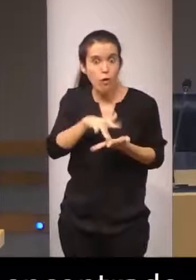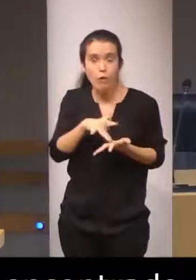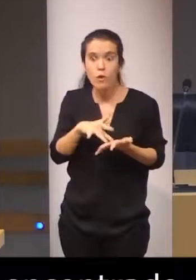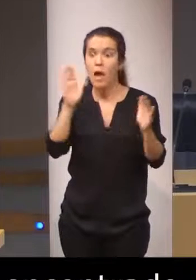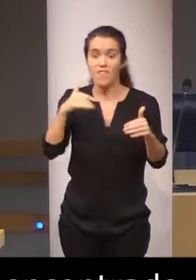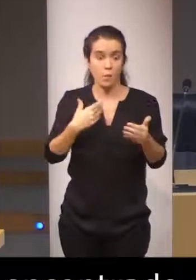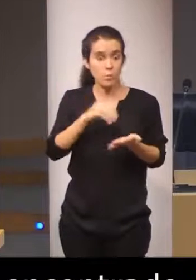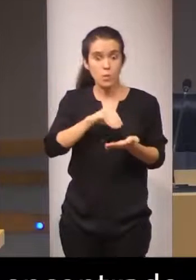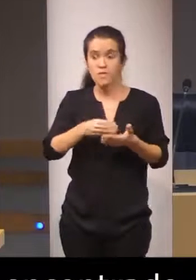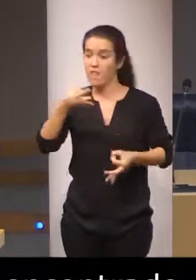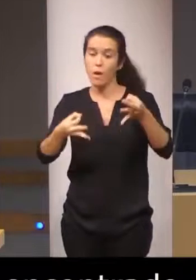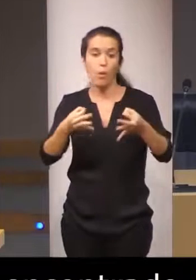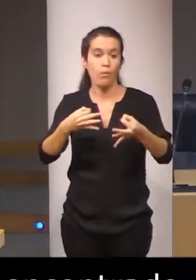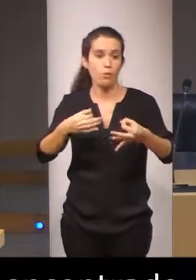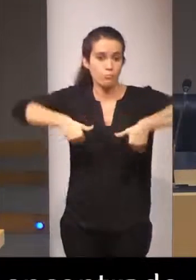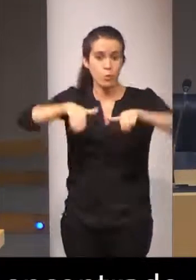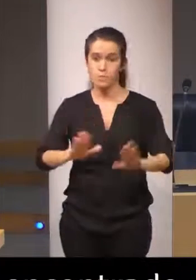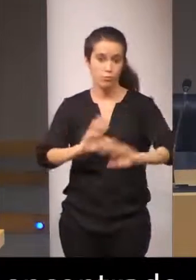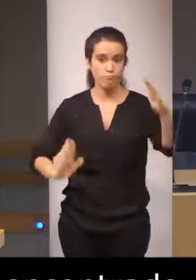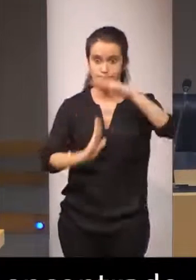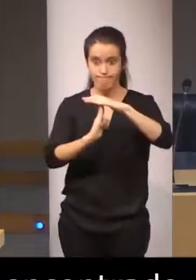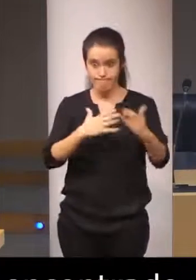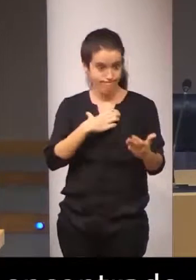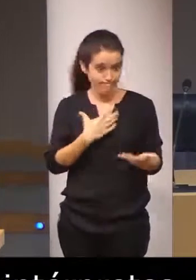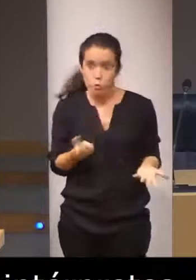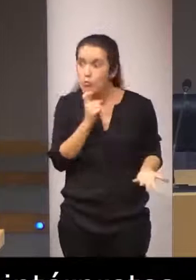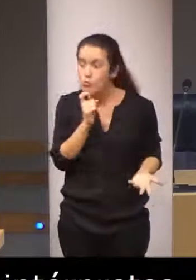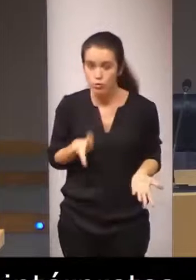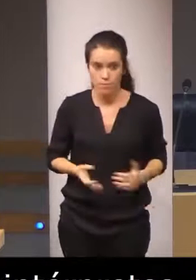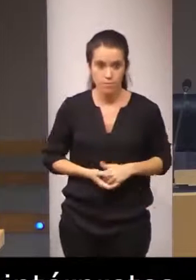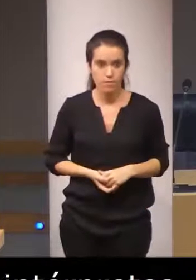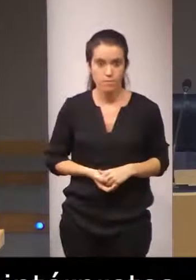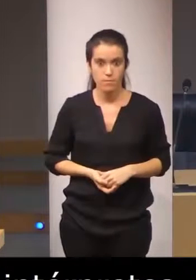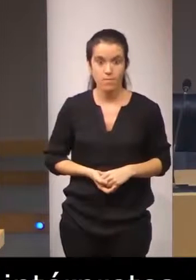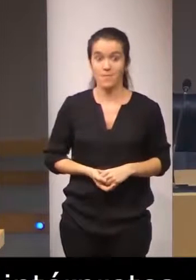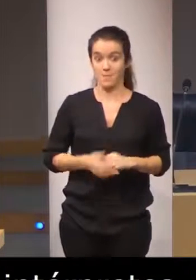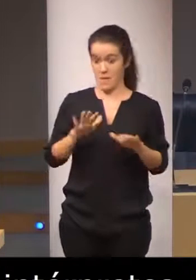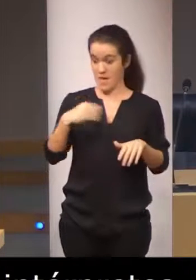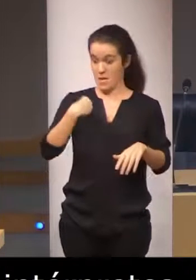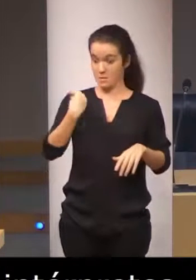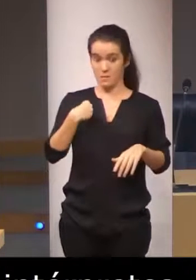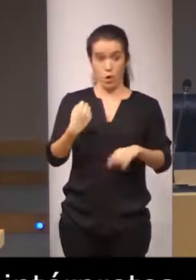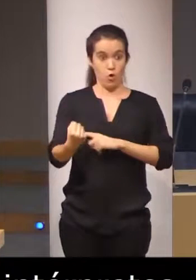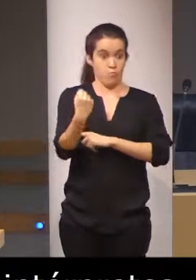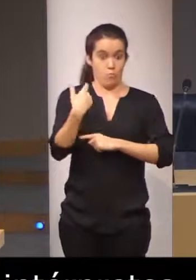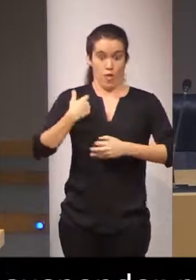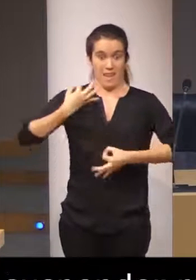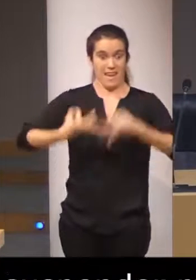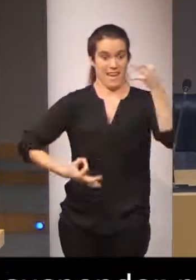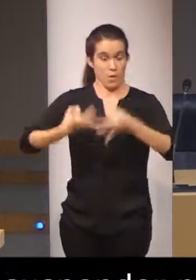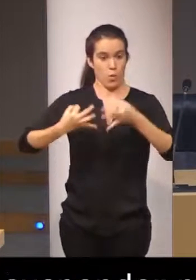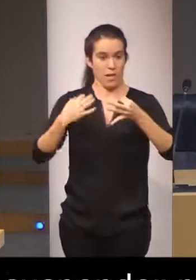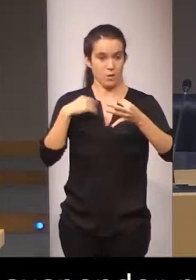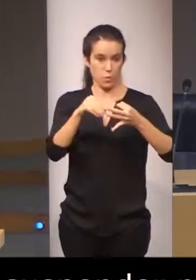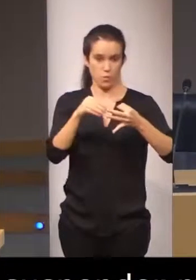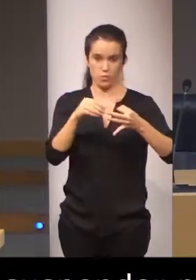que suspender muchos juicios entonces el propio poder judicial a través del tribunal electoral del distrito